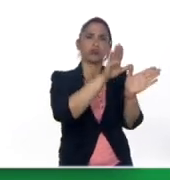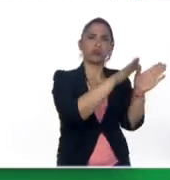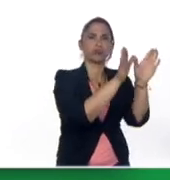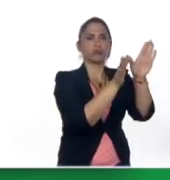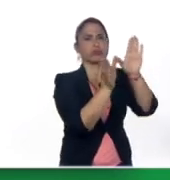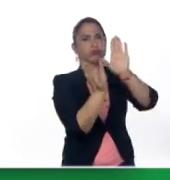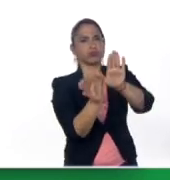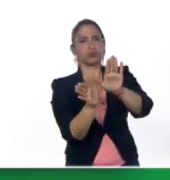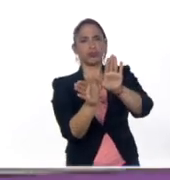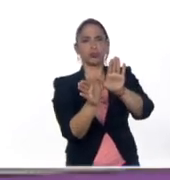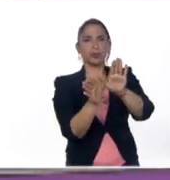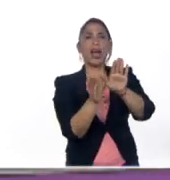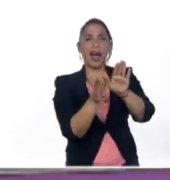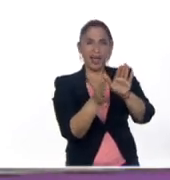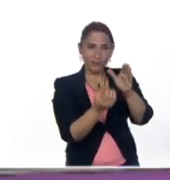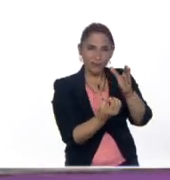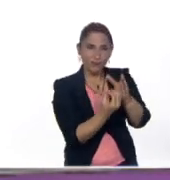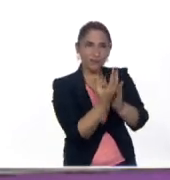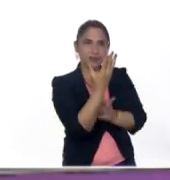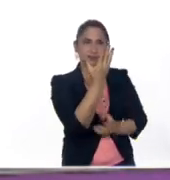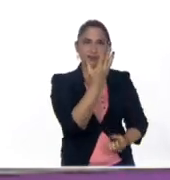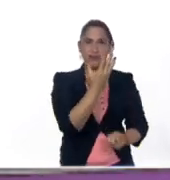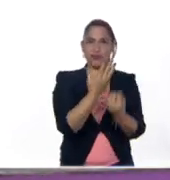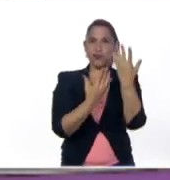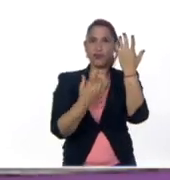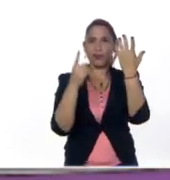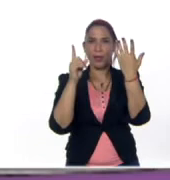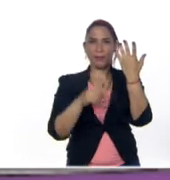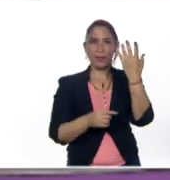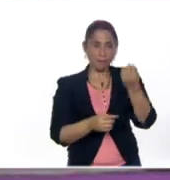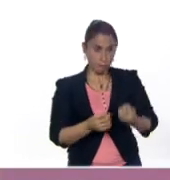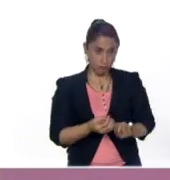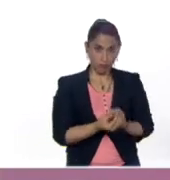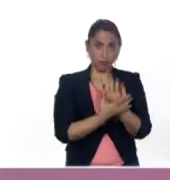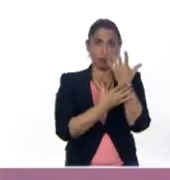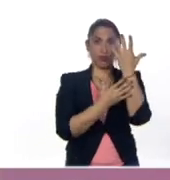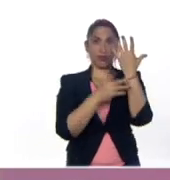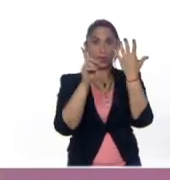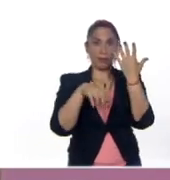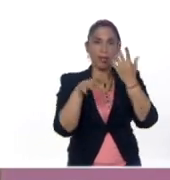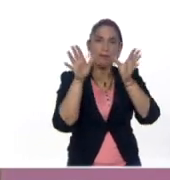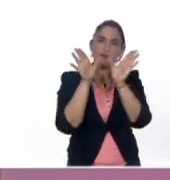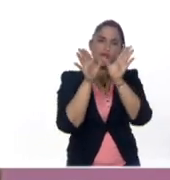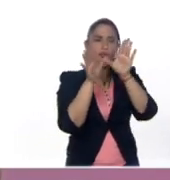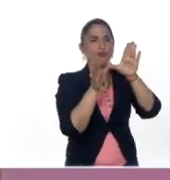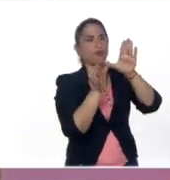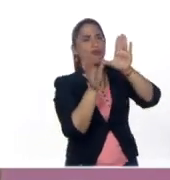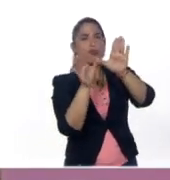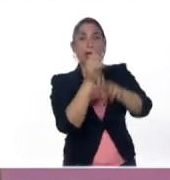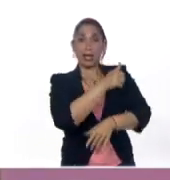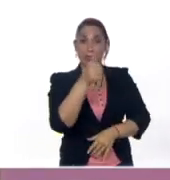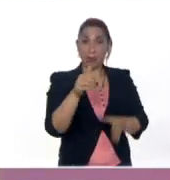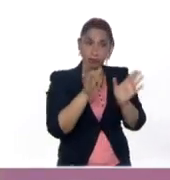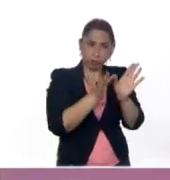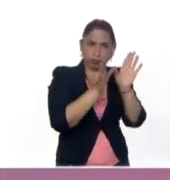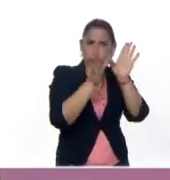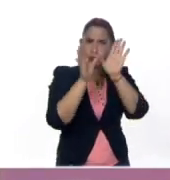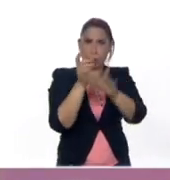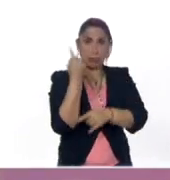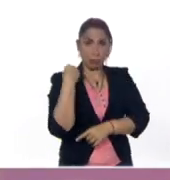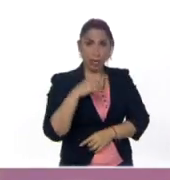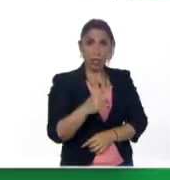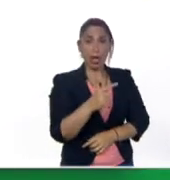los pétalos de los lirios y de las amapolas de la pradera. Cada una de ellas tenía su color,